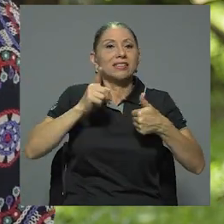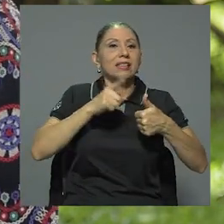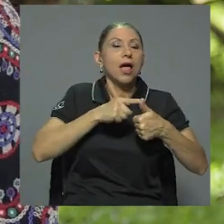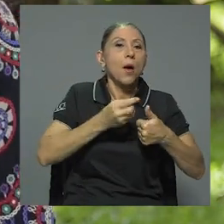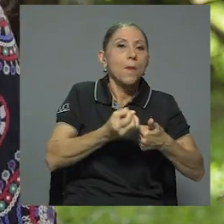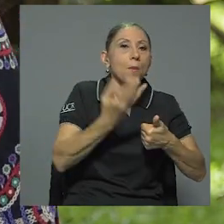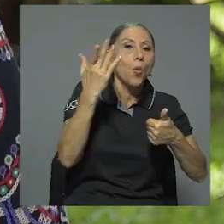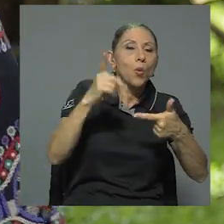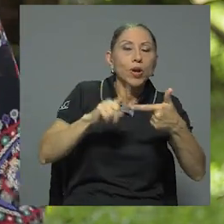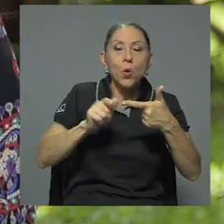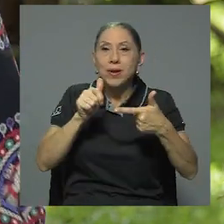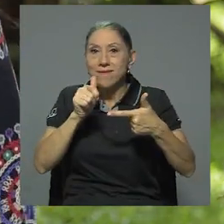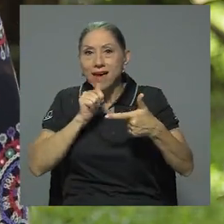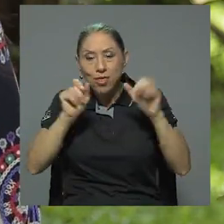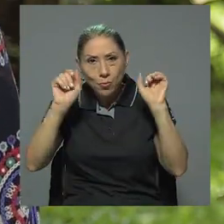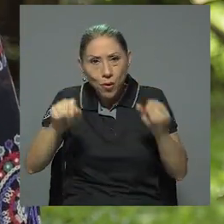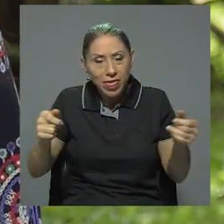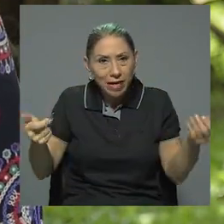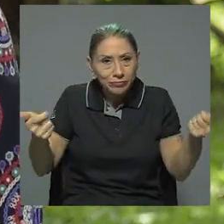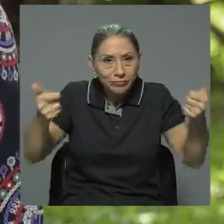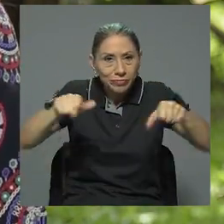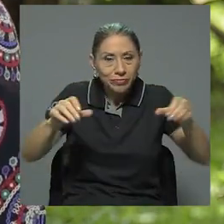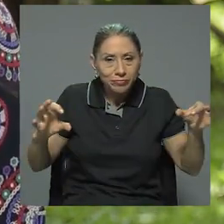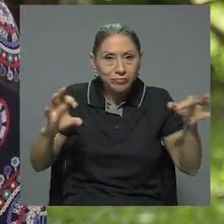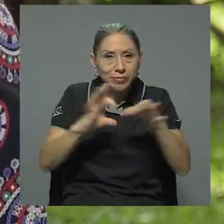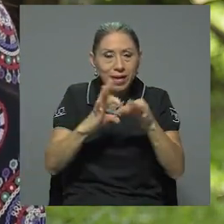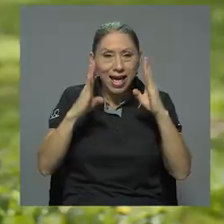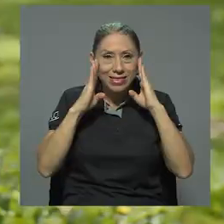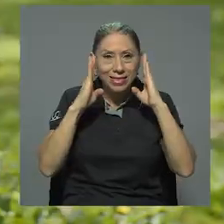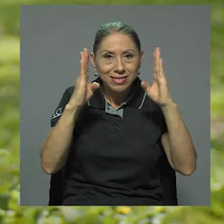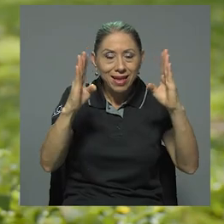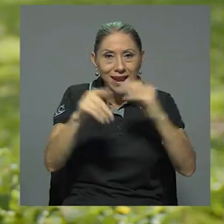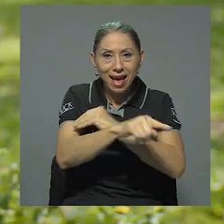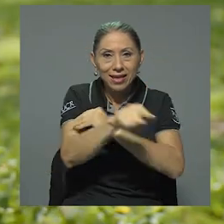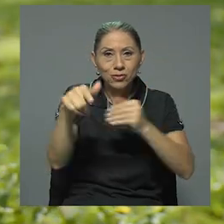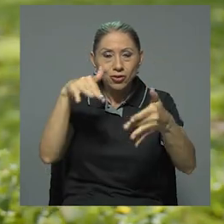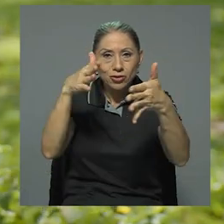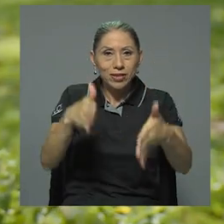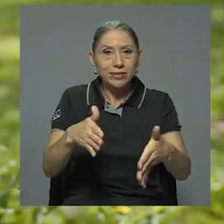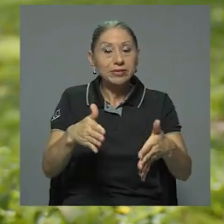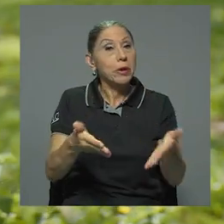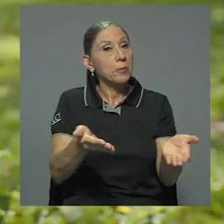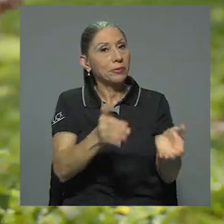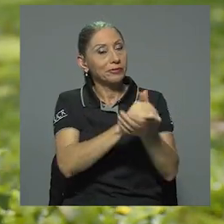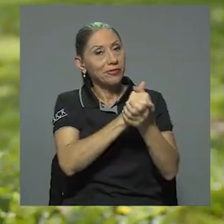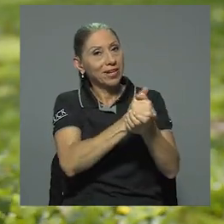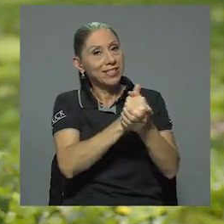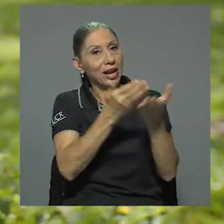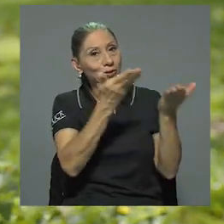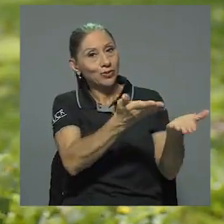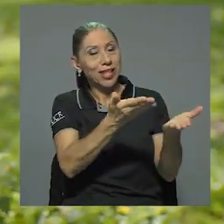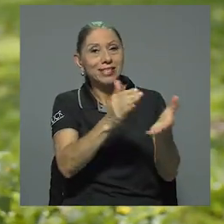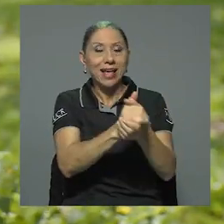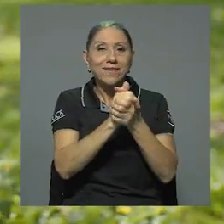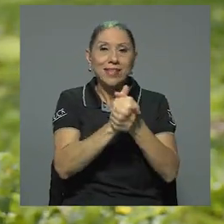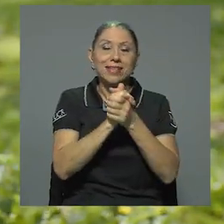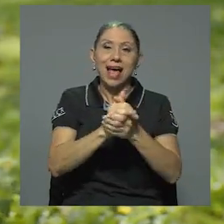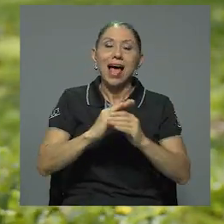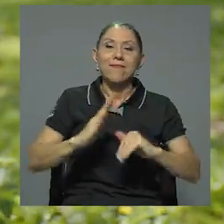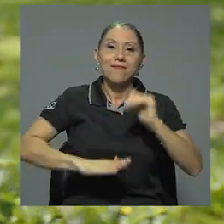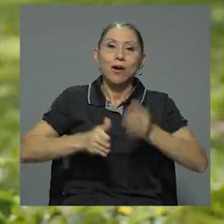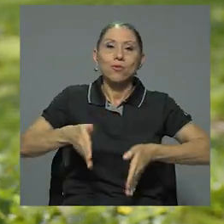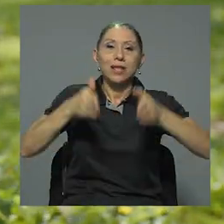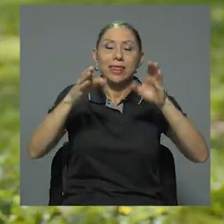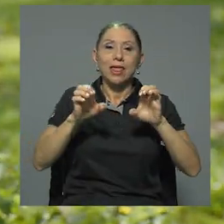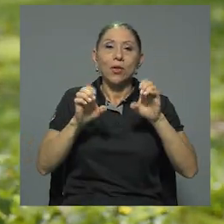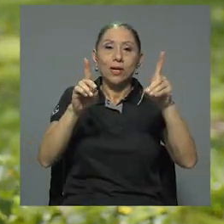para poder en conjunto atender a esta población estudiantil. Muy bien, Sandra, pues felicitarlos a ustedes y a la Facultad de Educación de la Universidad de